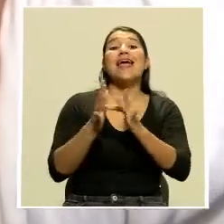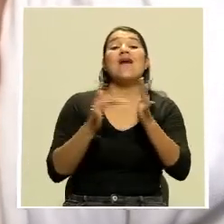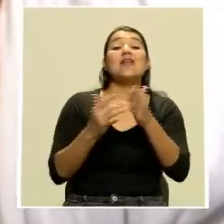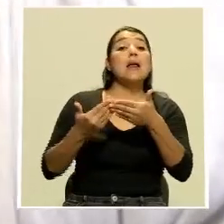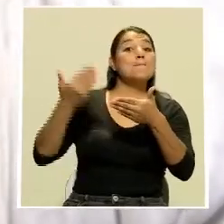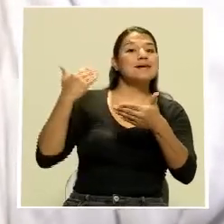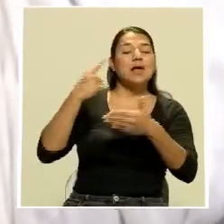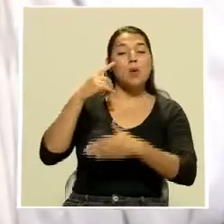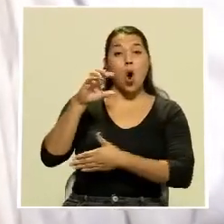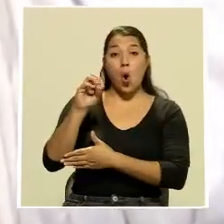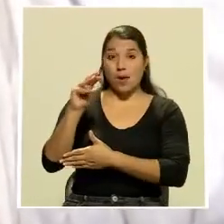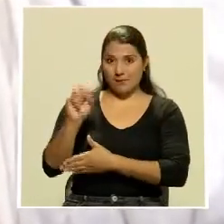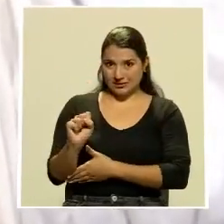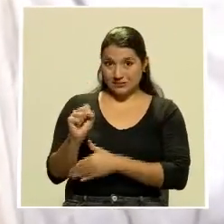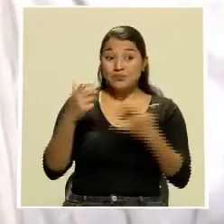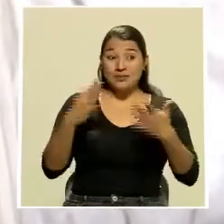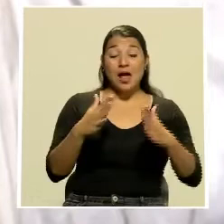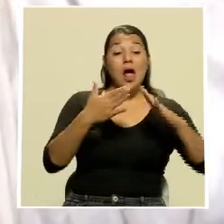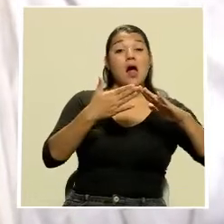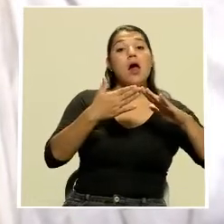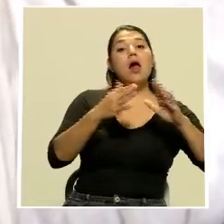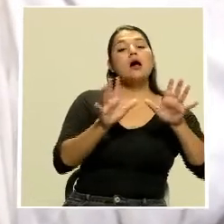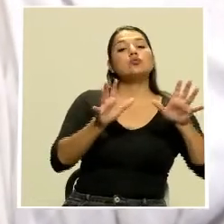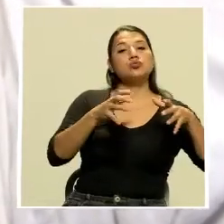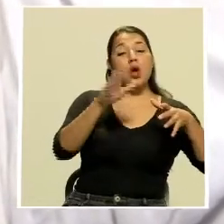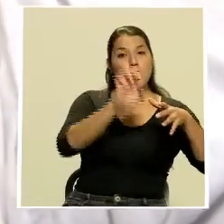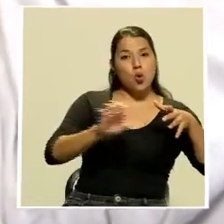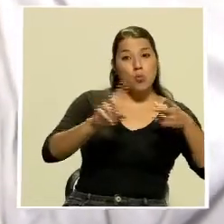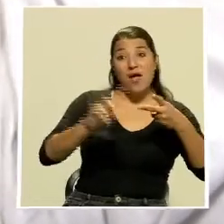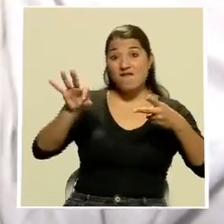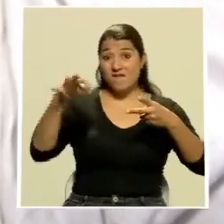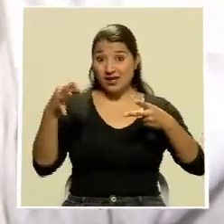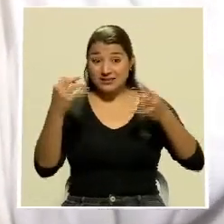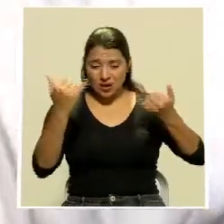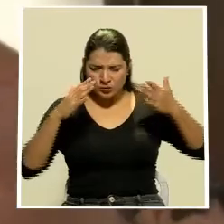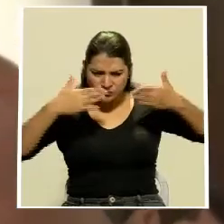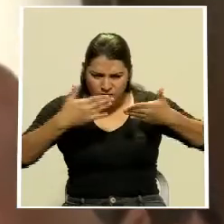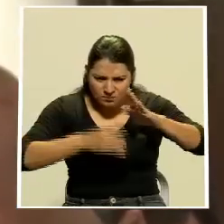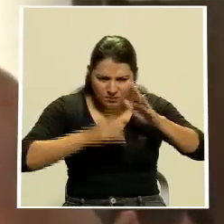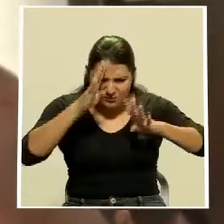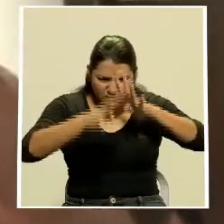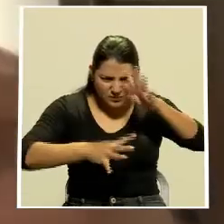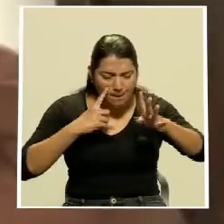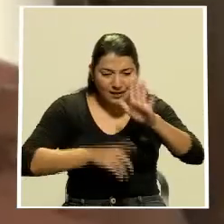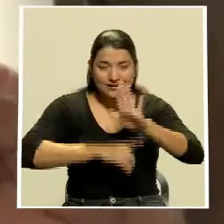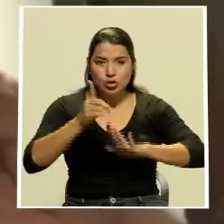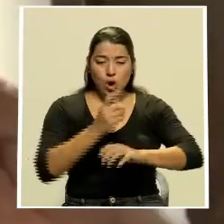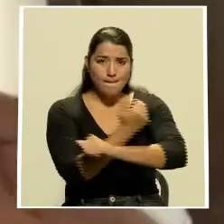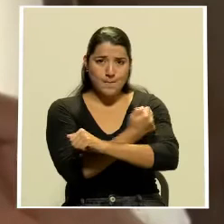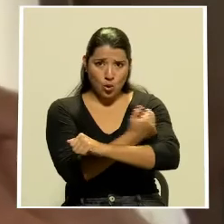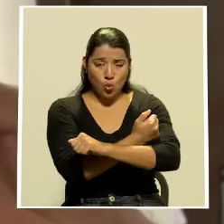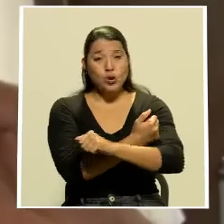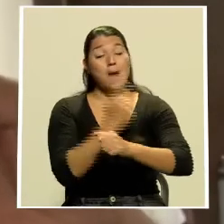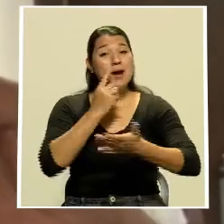la Comisión Europea y Francia ante la pandemia, se centra en el desarrollo de vacunas contra la COVID-19 y cuenta con la participación